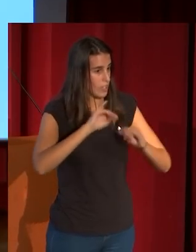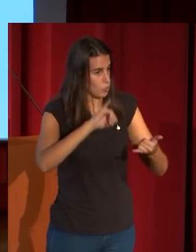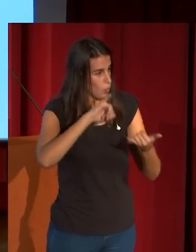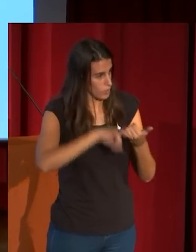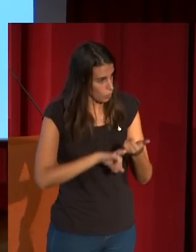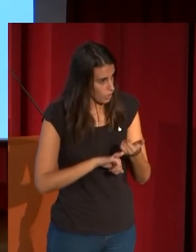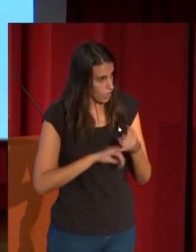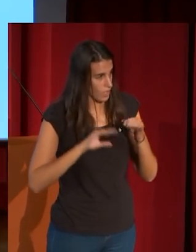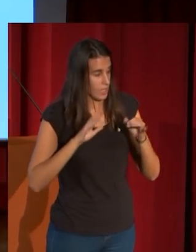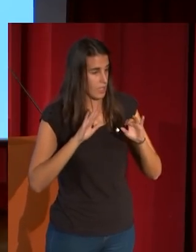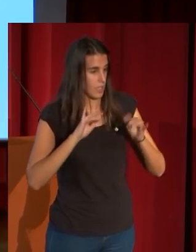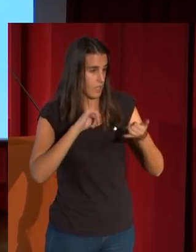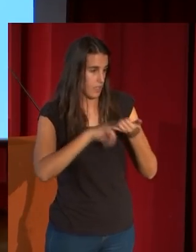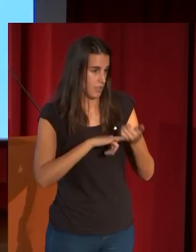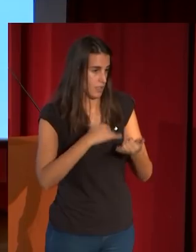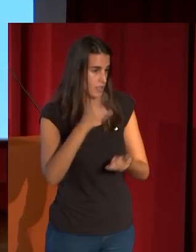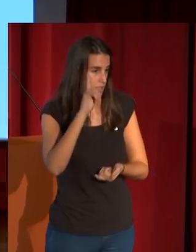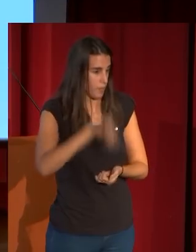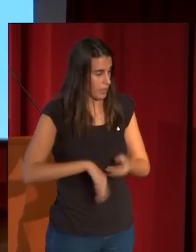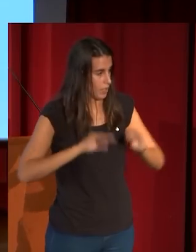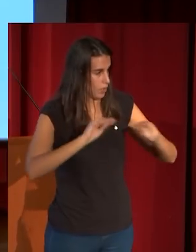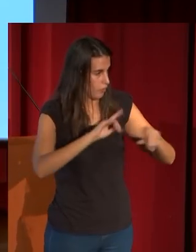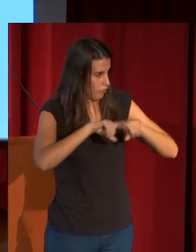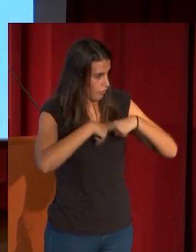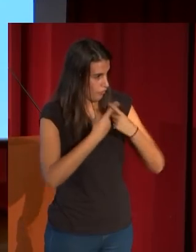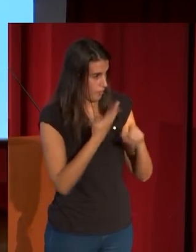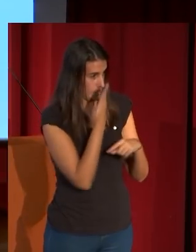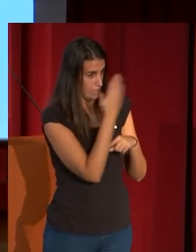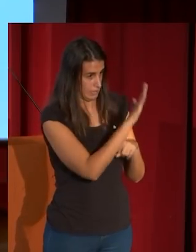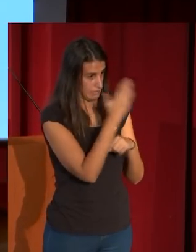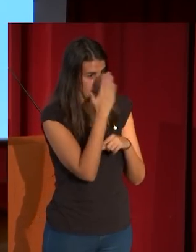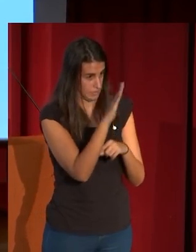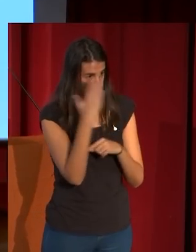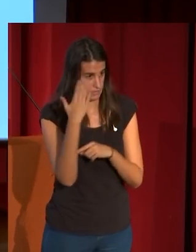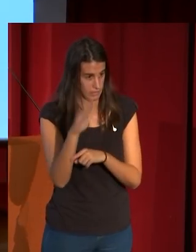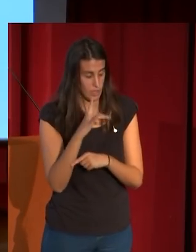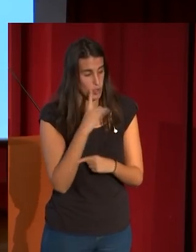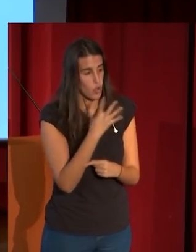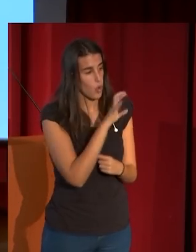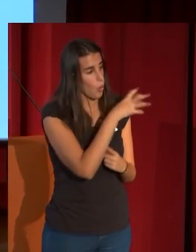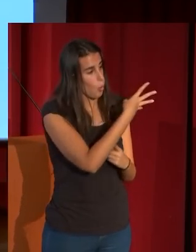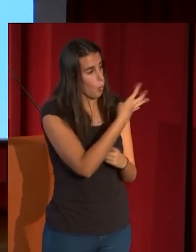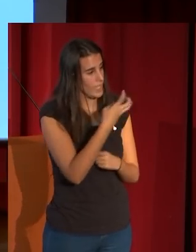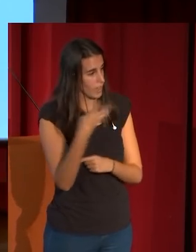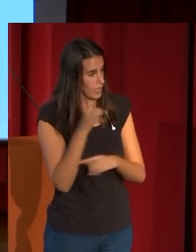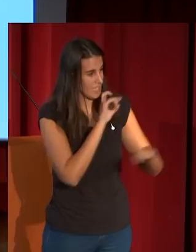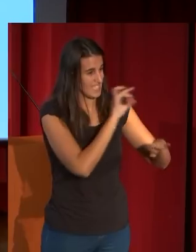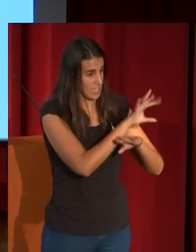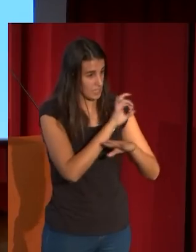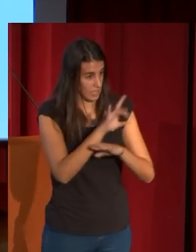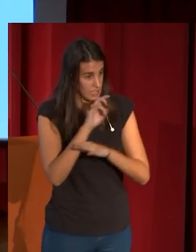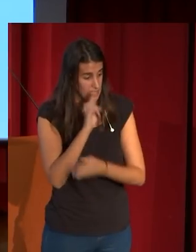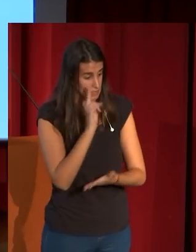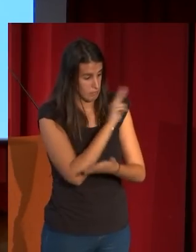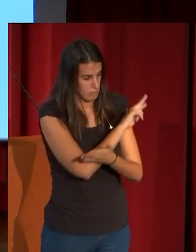y sus cuñados, que ve la luz al lado del catálogo por vez primera, 400 cartas que nos han permitido